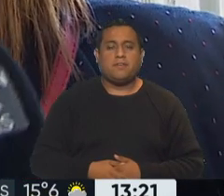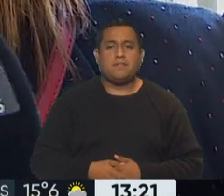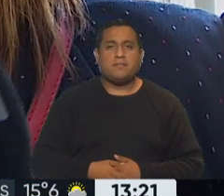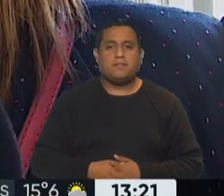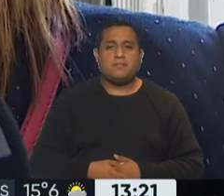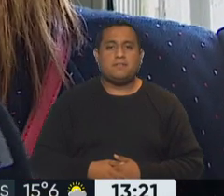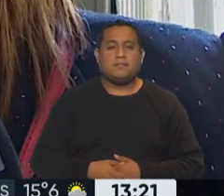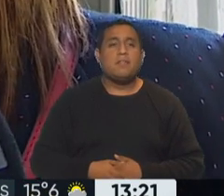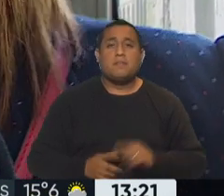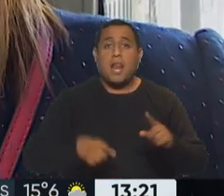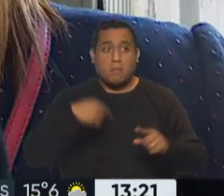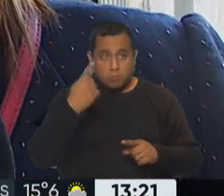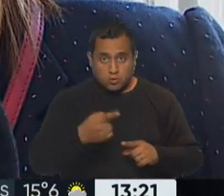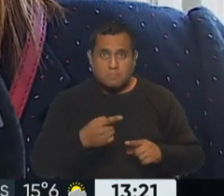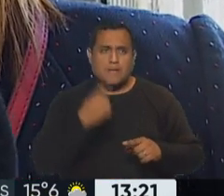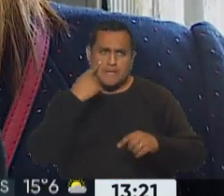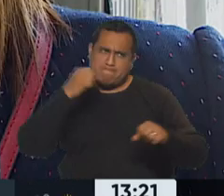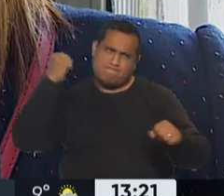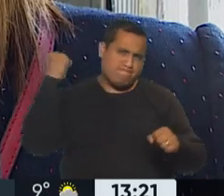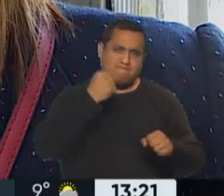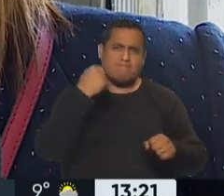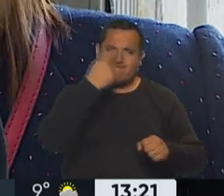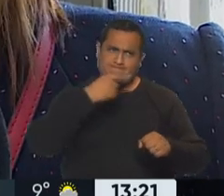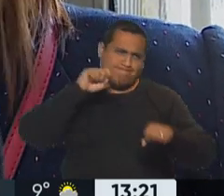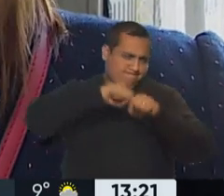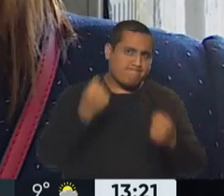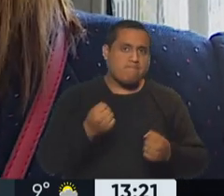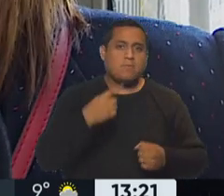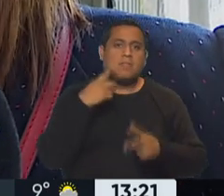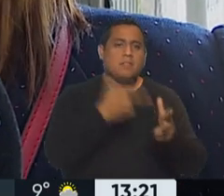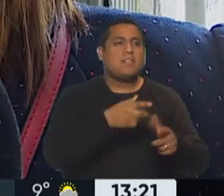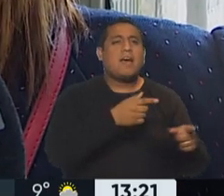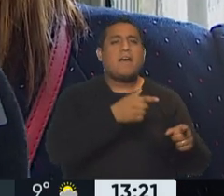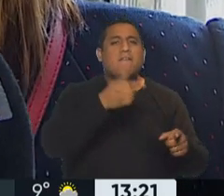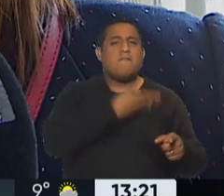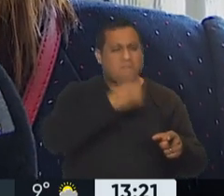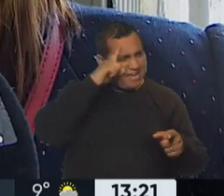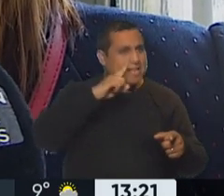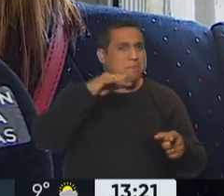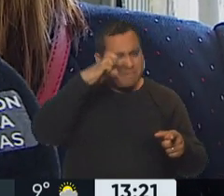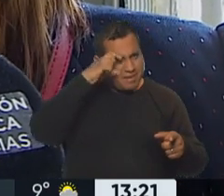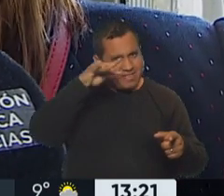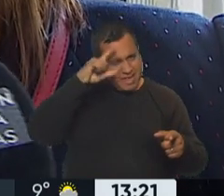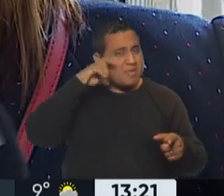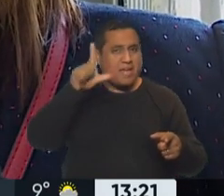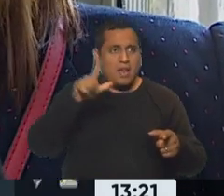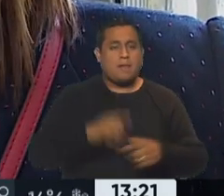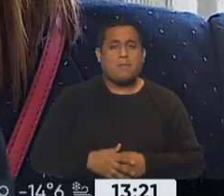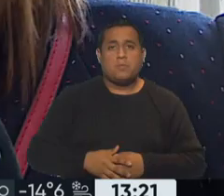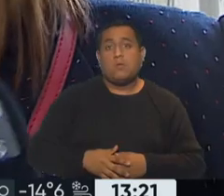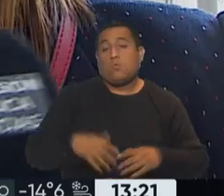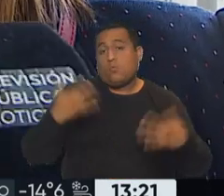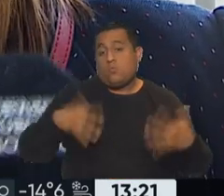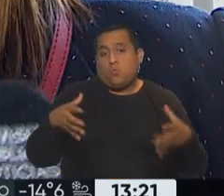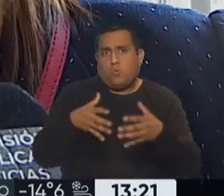la próxima te rompo la cara, le dijo Patricia Bullrich a Felipe de Miguel. Exactamente, y esto no es más que la emergente de la interna que se calienta